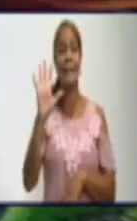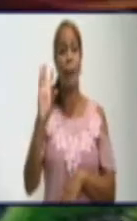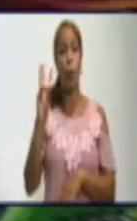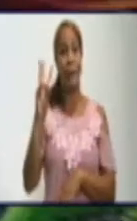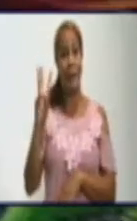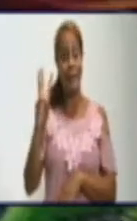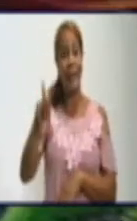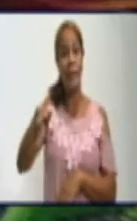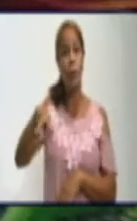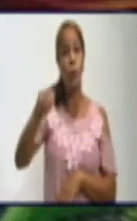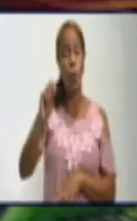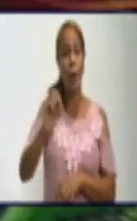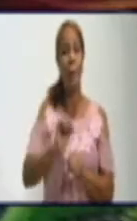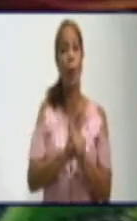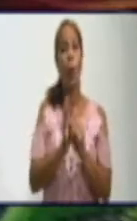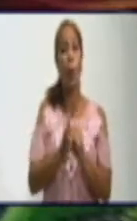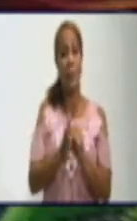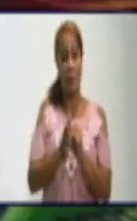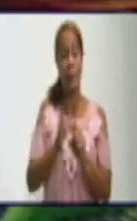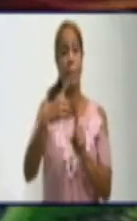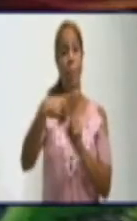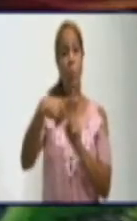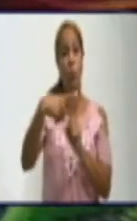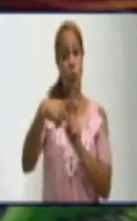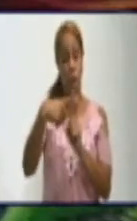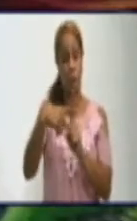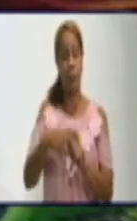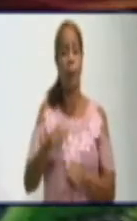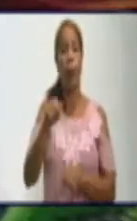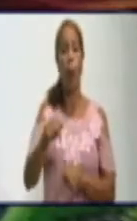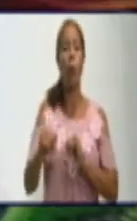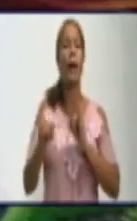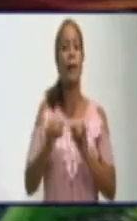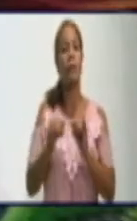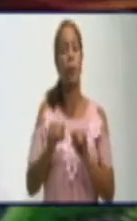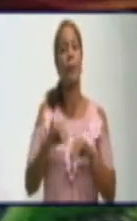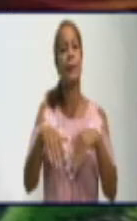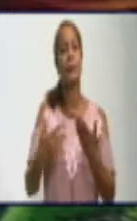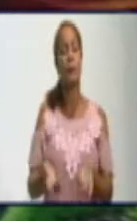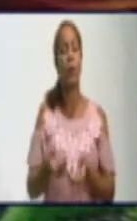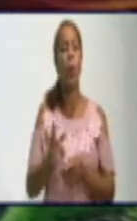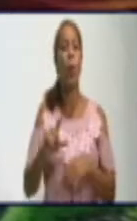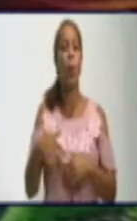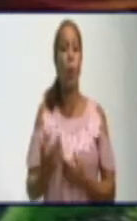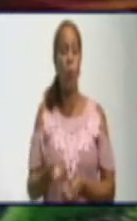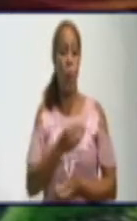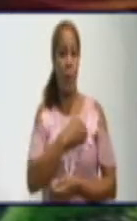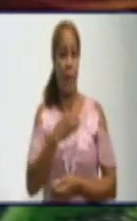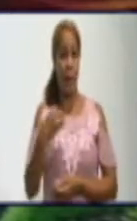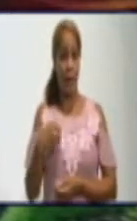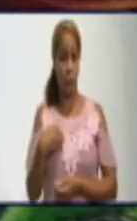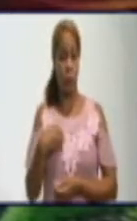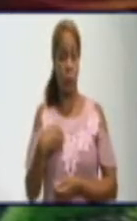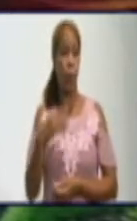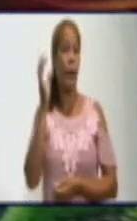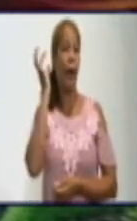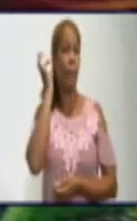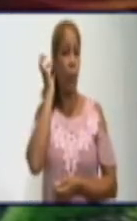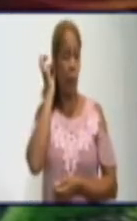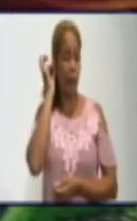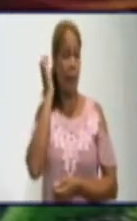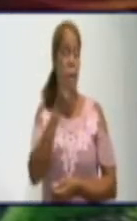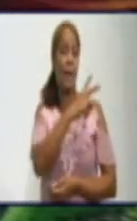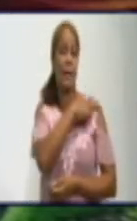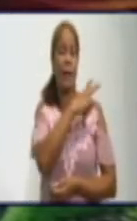Nuevos casos positivos a la COVID-19. Vamos a la actualización de la situación epidemiológica, como es habitual, con la